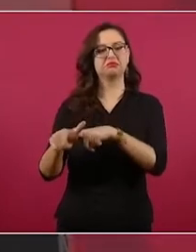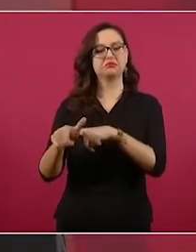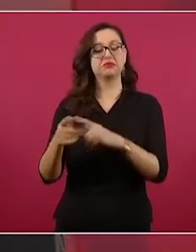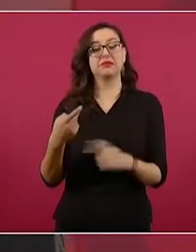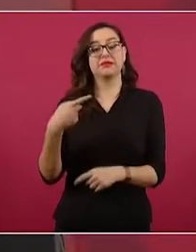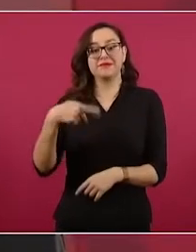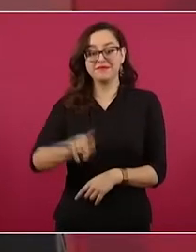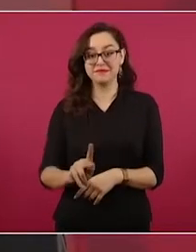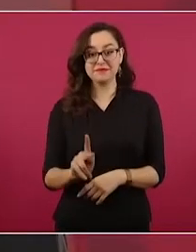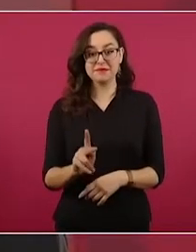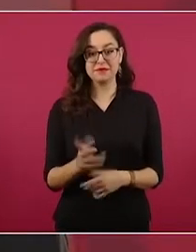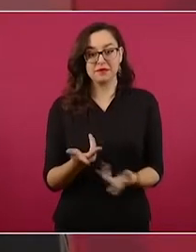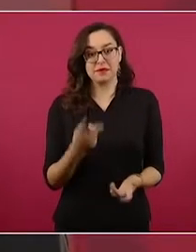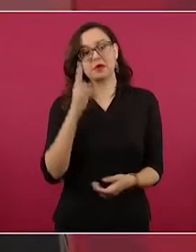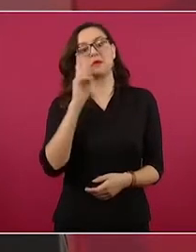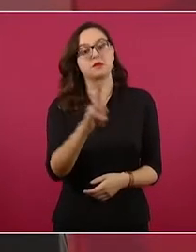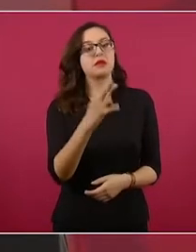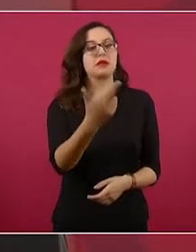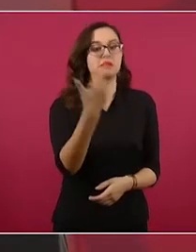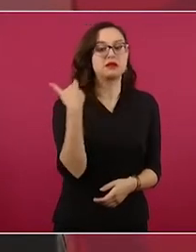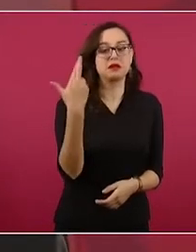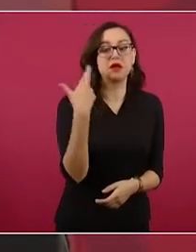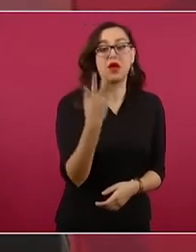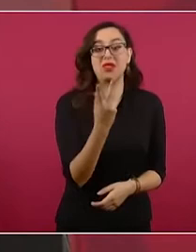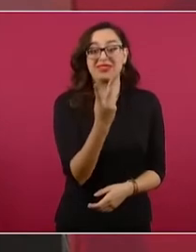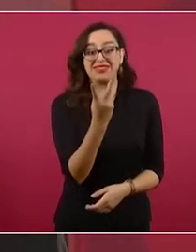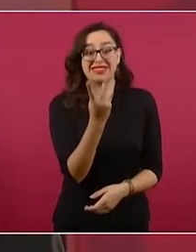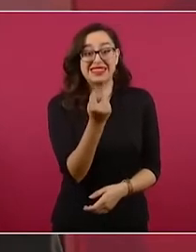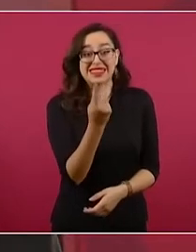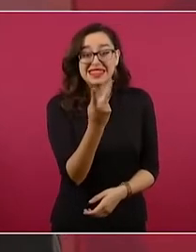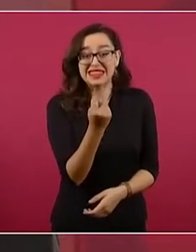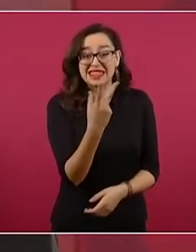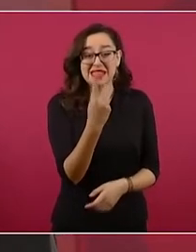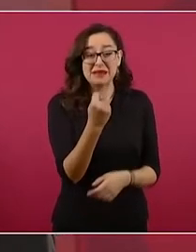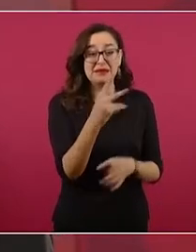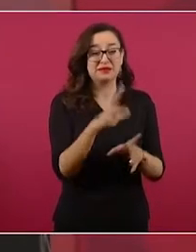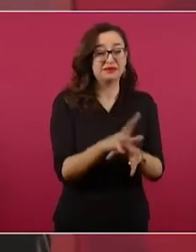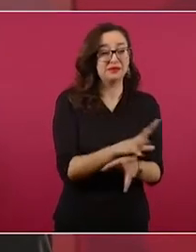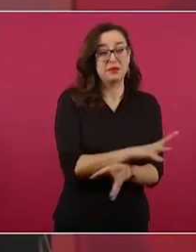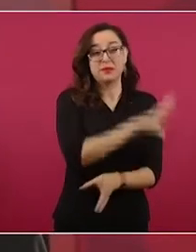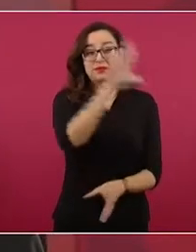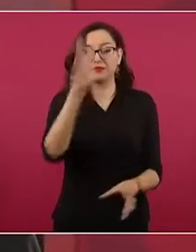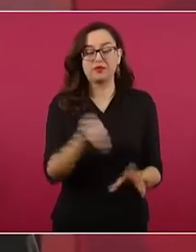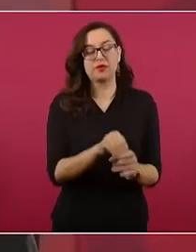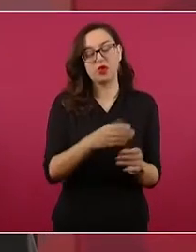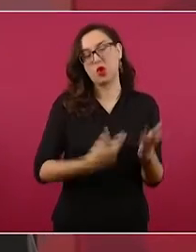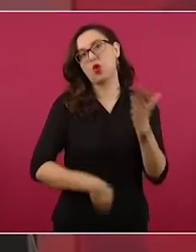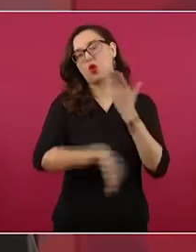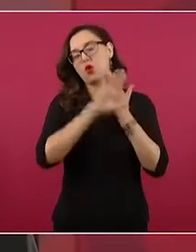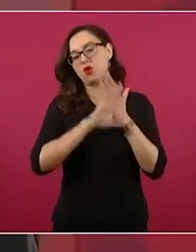casi todos, en contra.